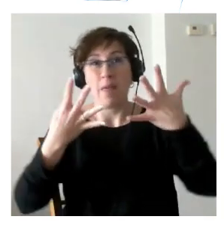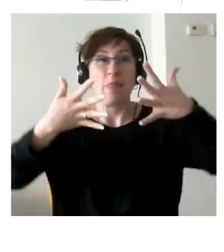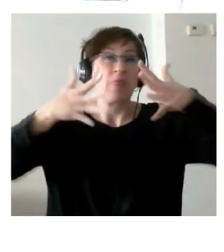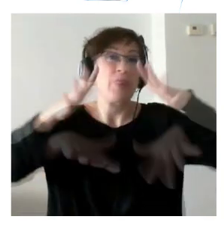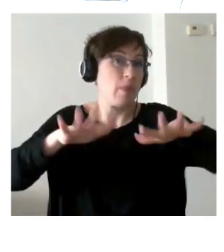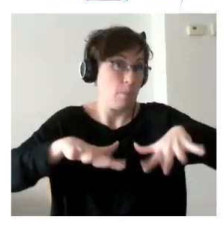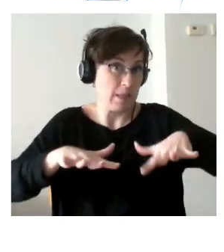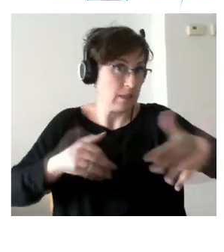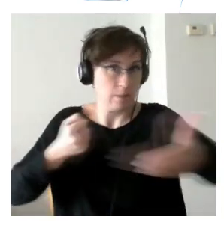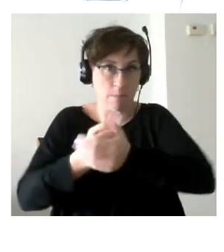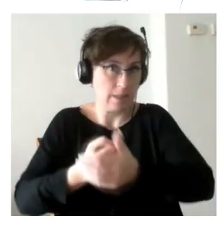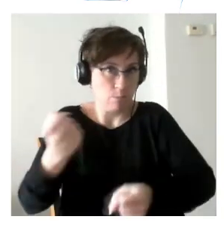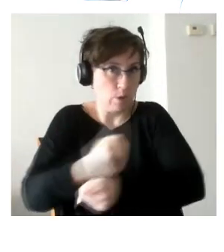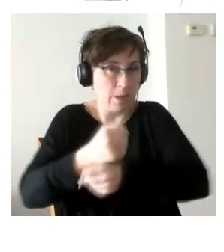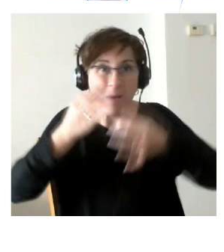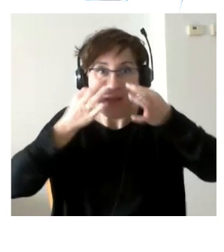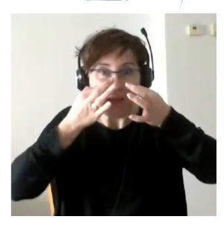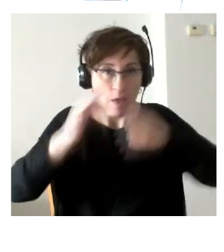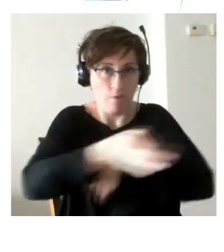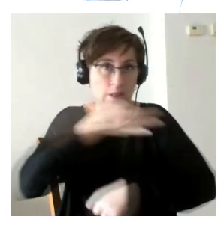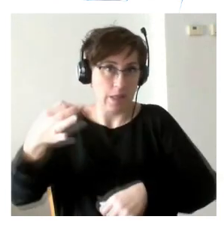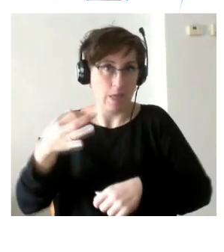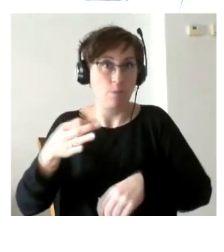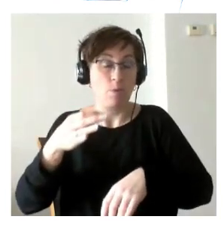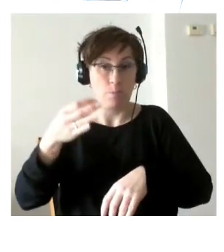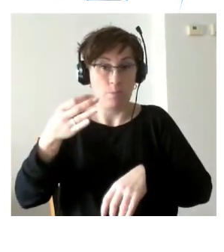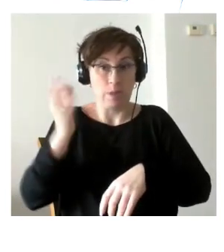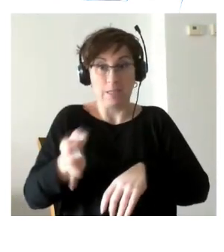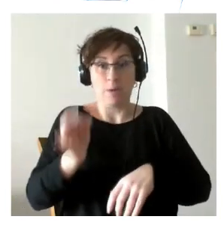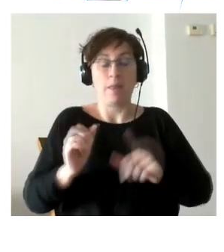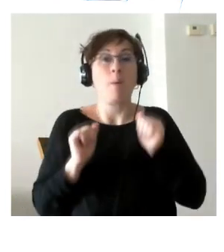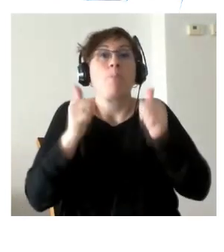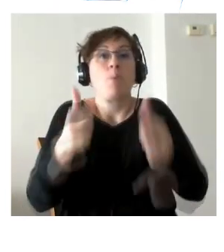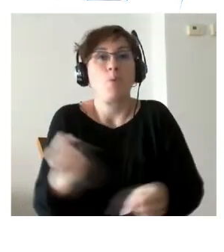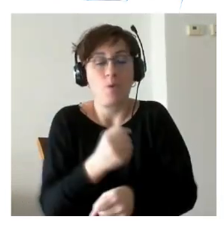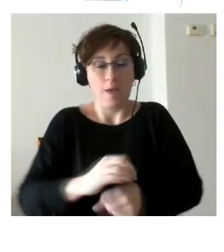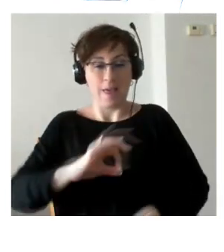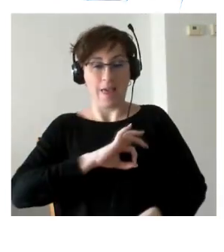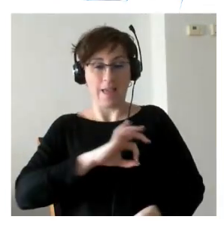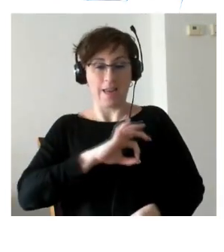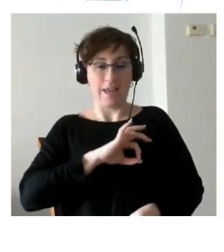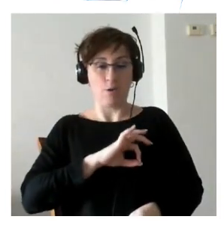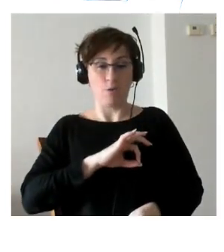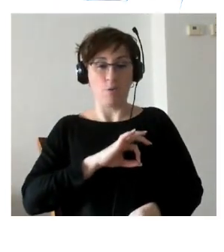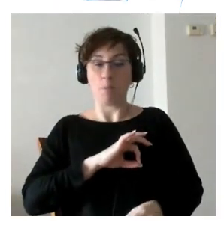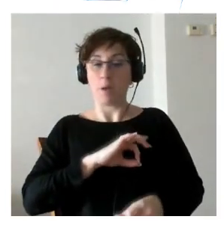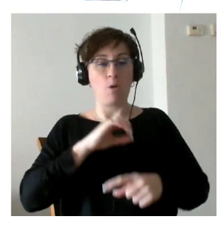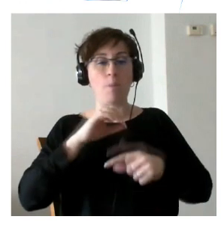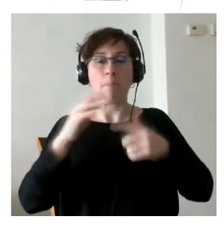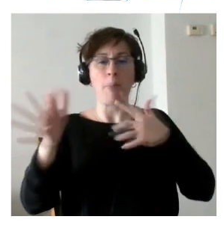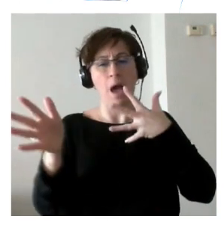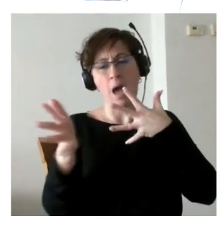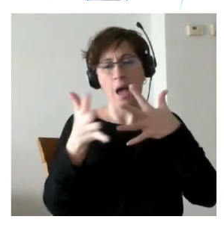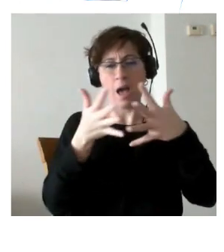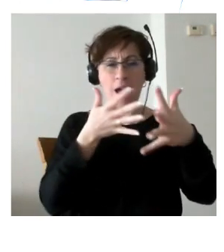porque aunque iniciaron las tareas en enero del 21 estamos hablando de marzo o por ahí cuando se